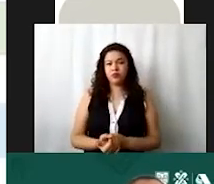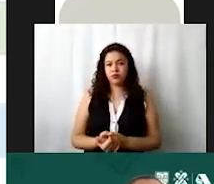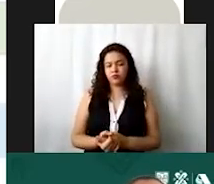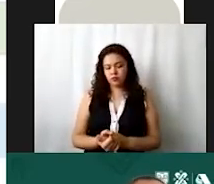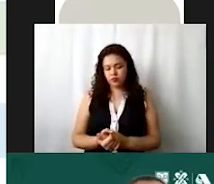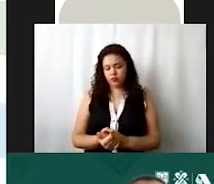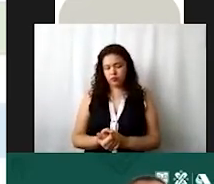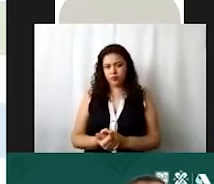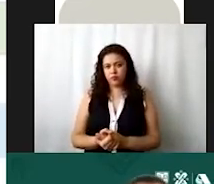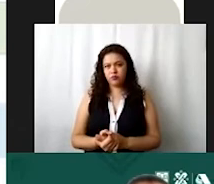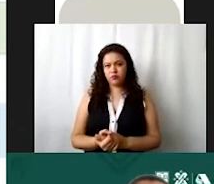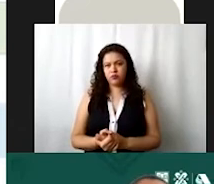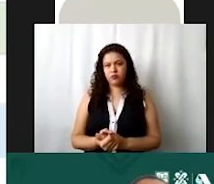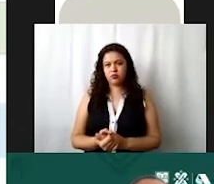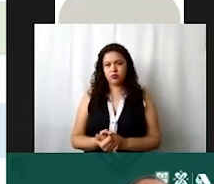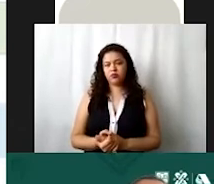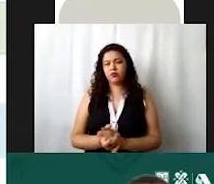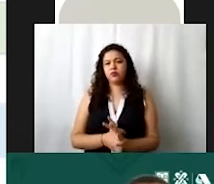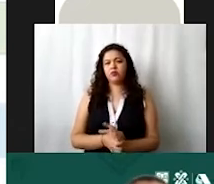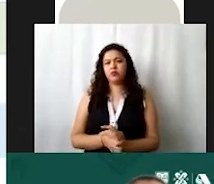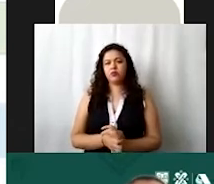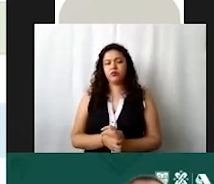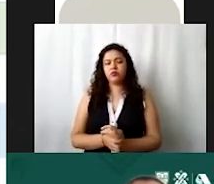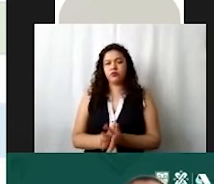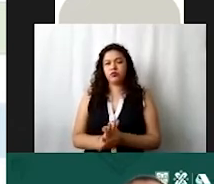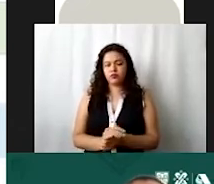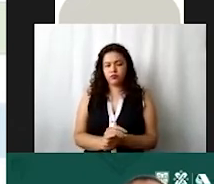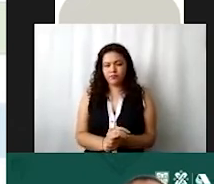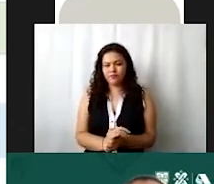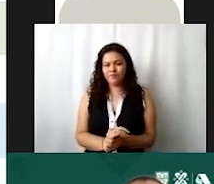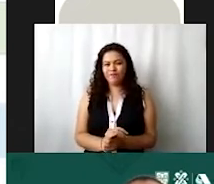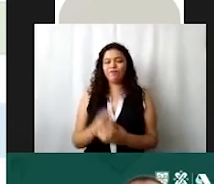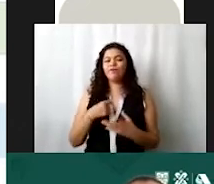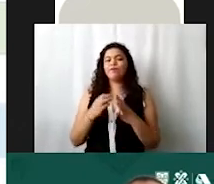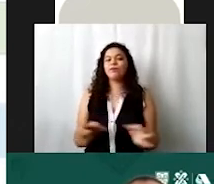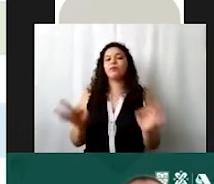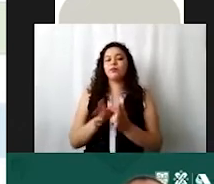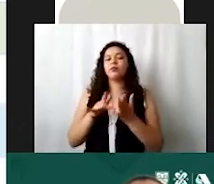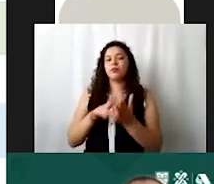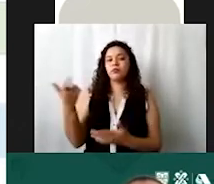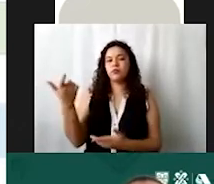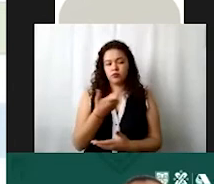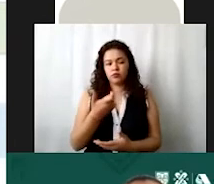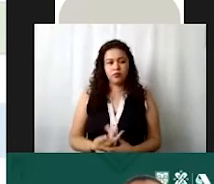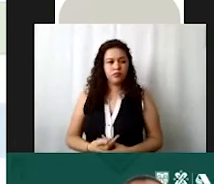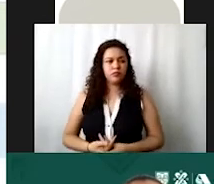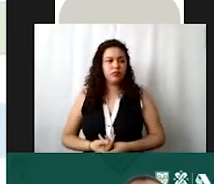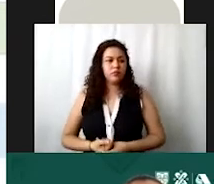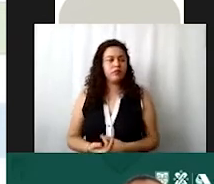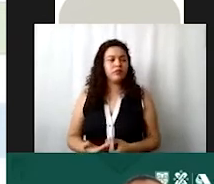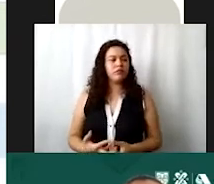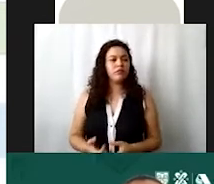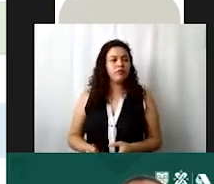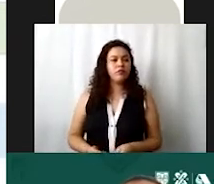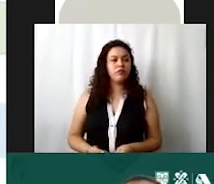diferencia con los servicios a otorgar es importante seleccionar ayudas económicas ¿para qué? para que se abra la